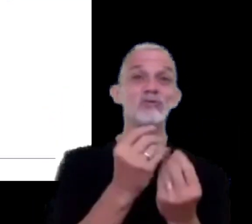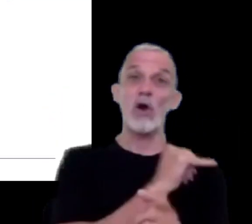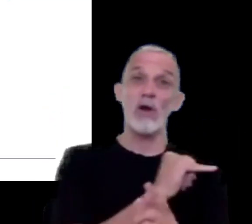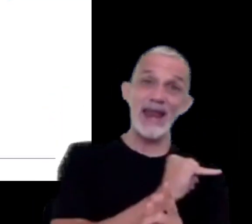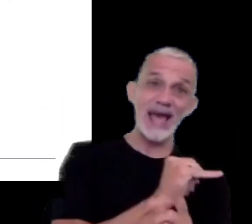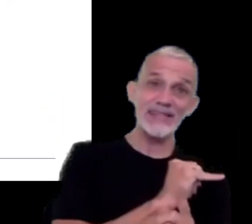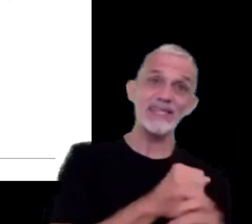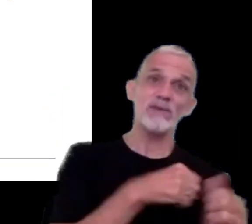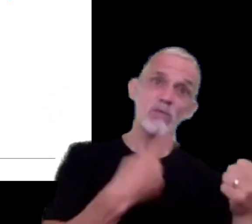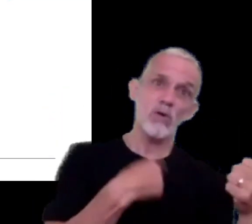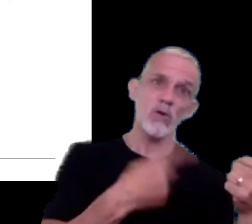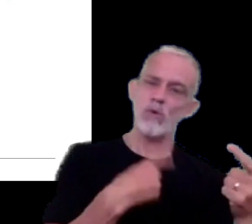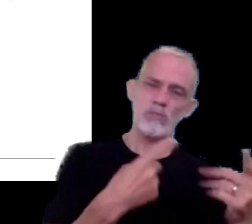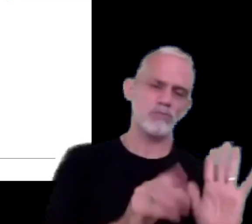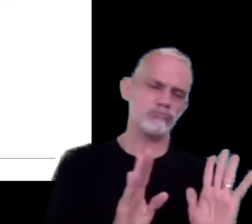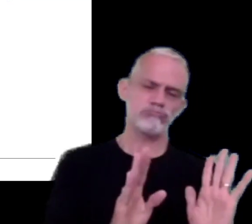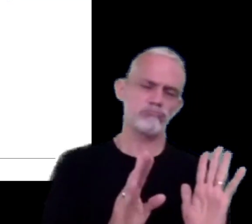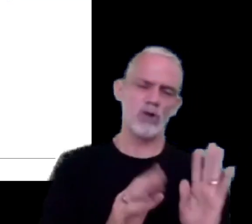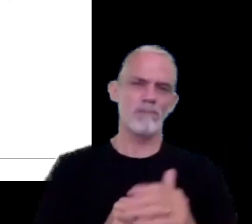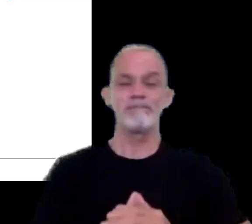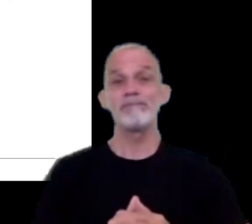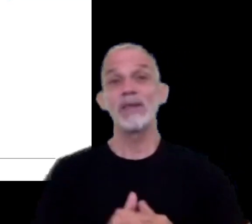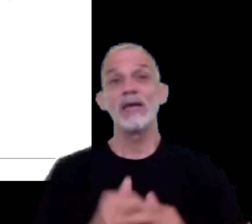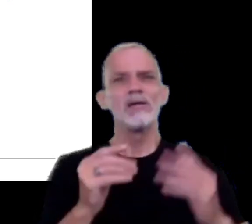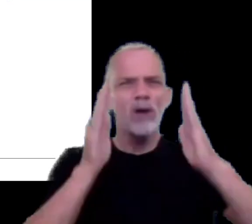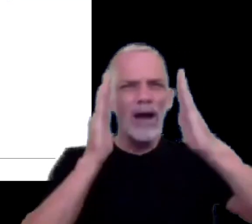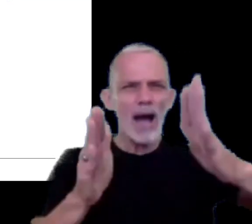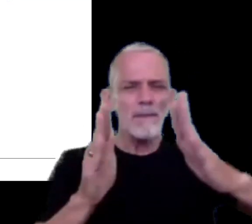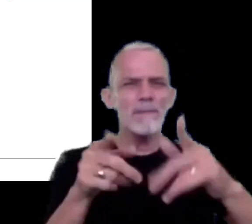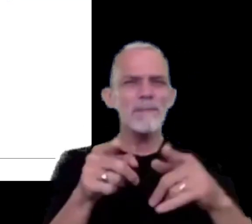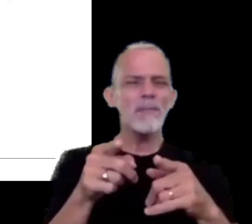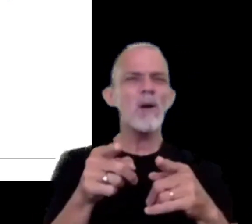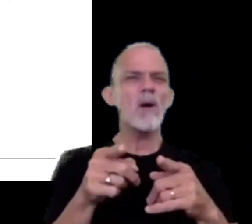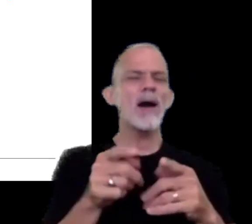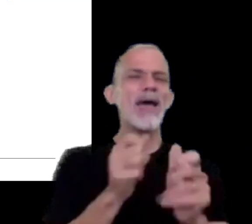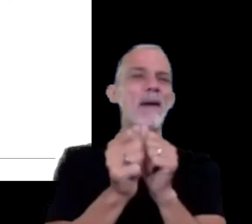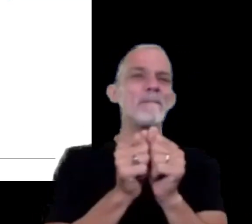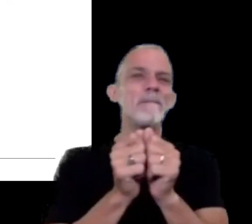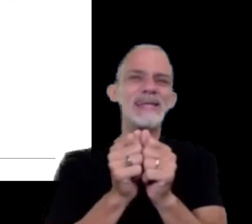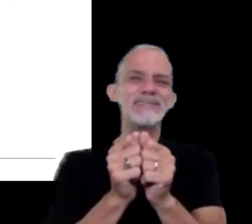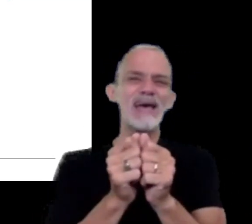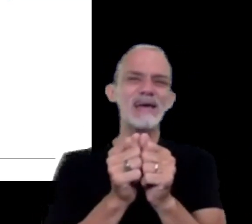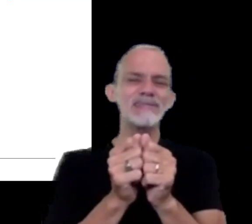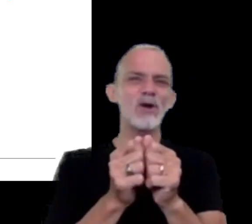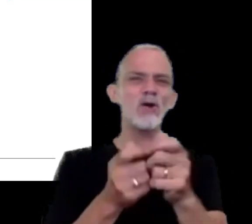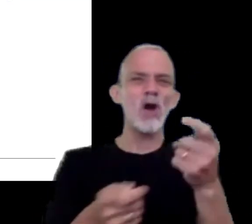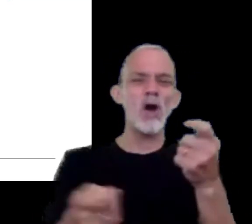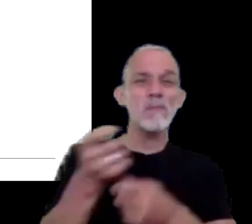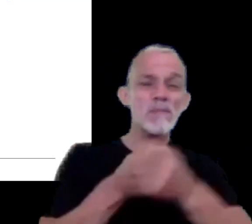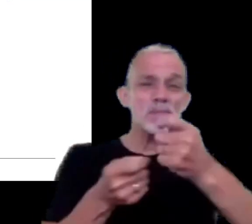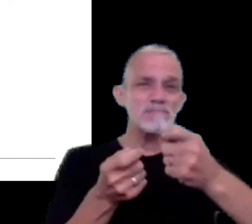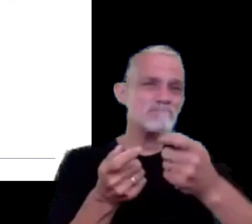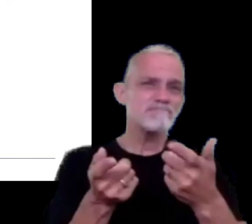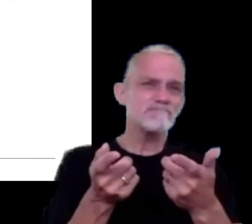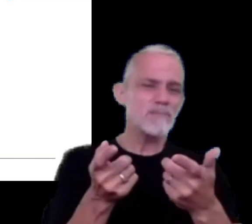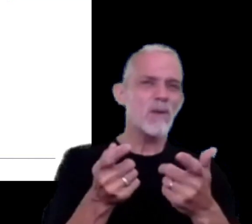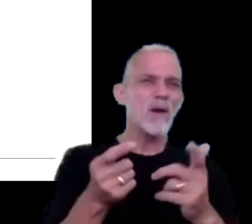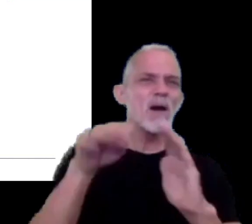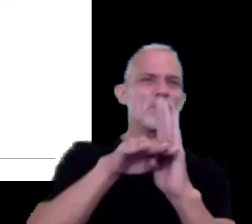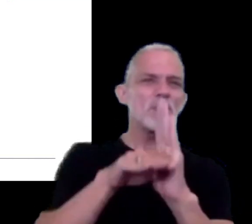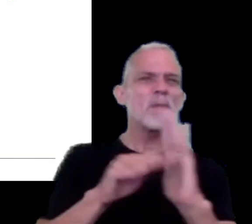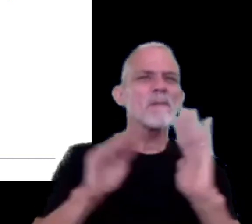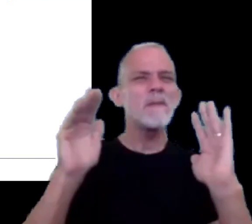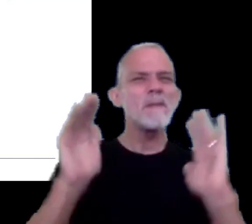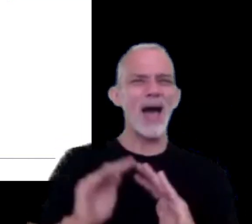recurrentes apunta a empresas de muy baja con operaciones alcanzadas por el régimen de muy baja